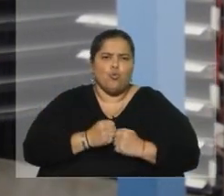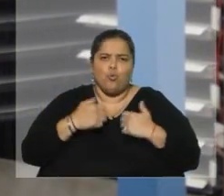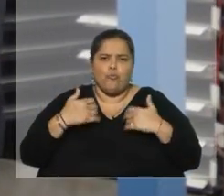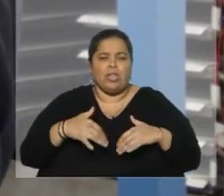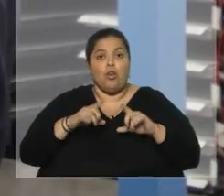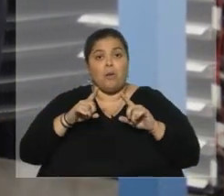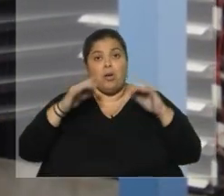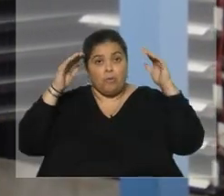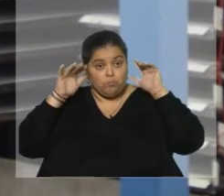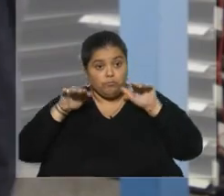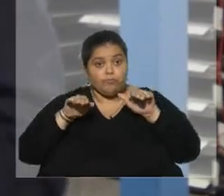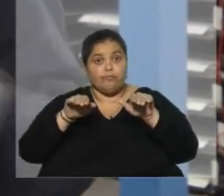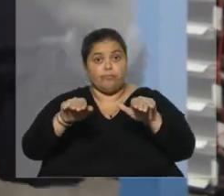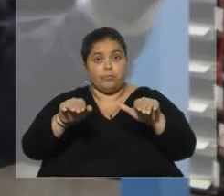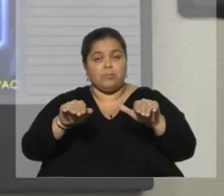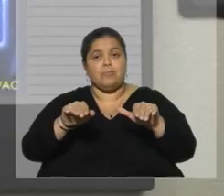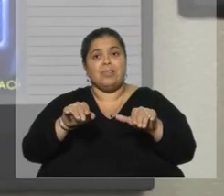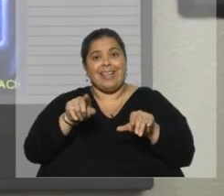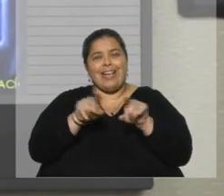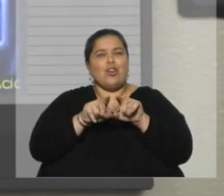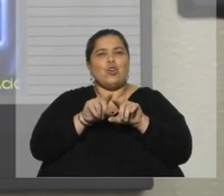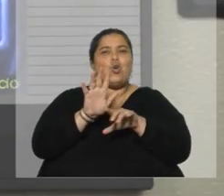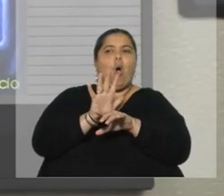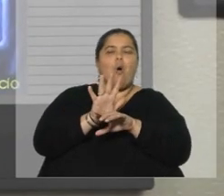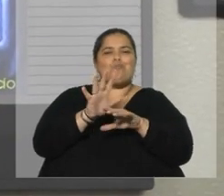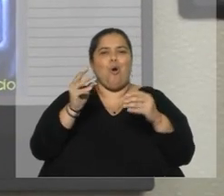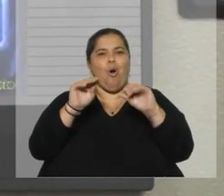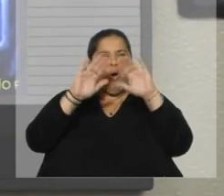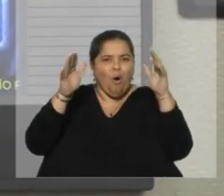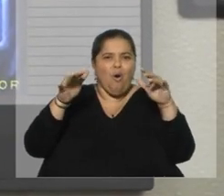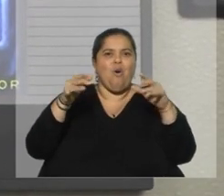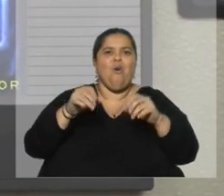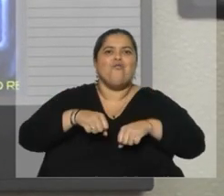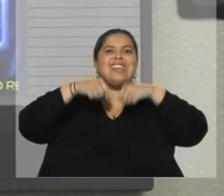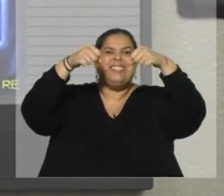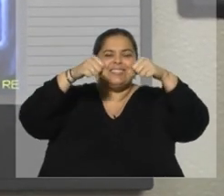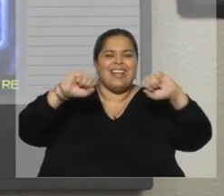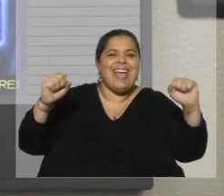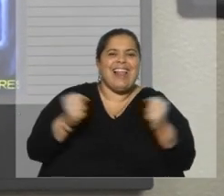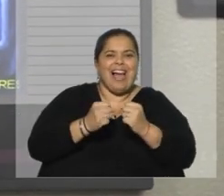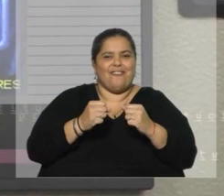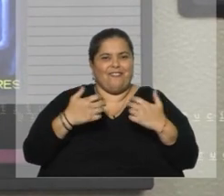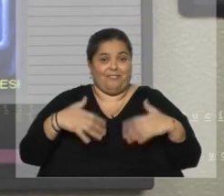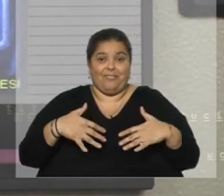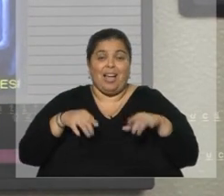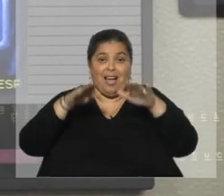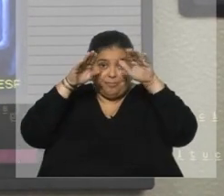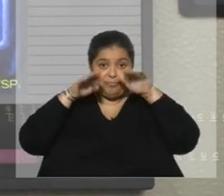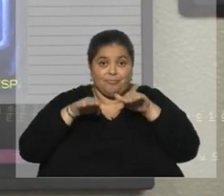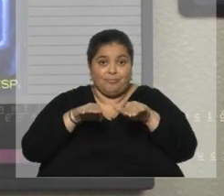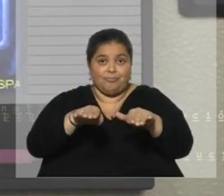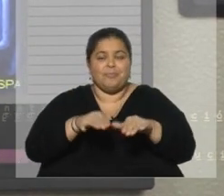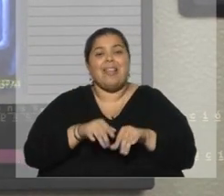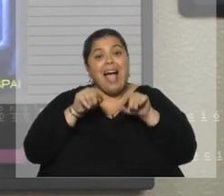rieles, ingresa al túnel ese que es la liofilizadora. Ahí con una cuestión de temperatura y